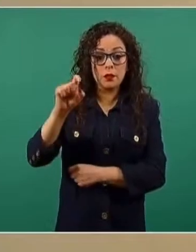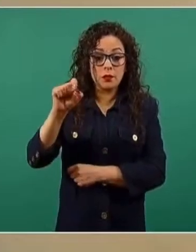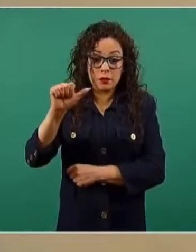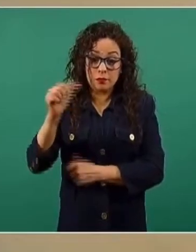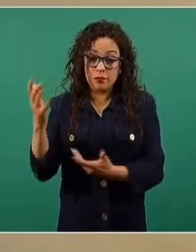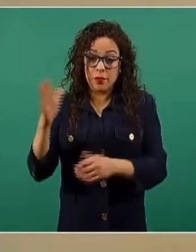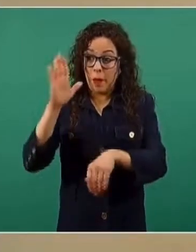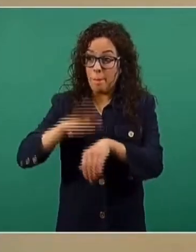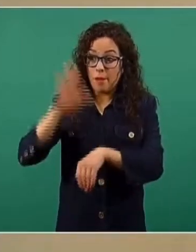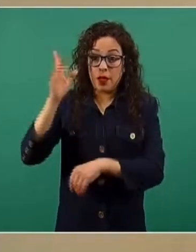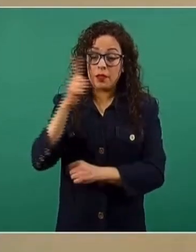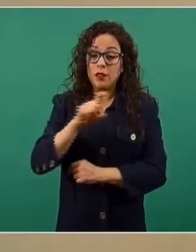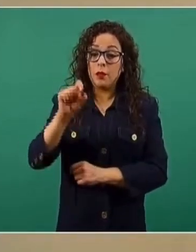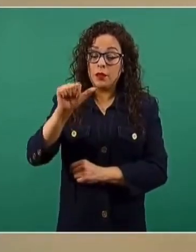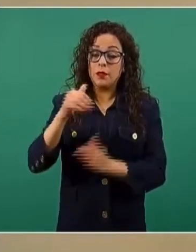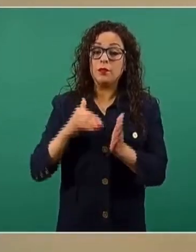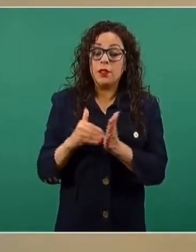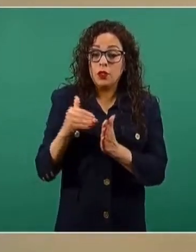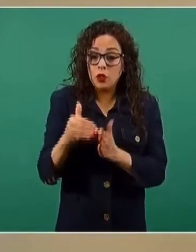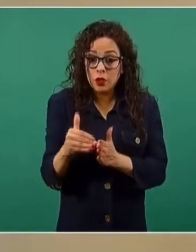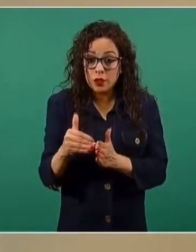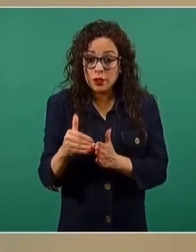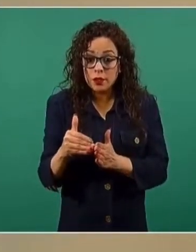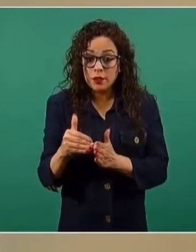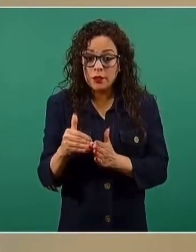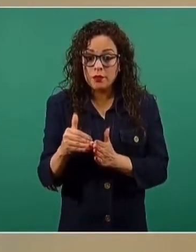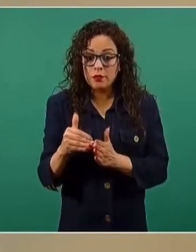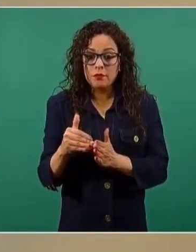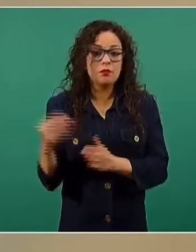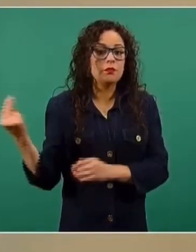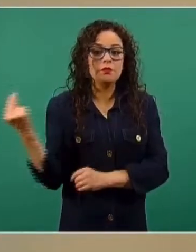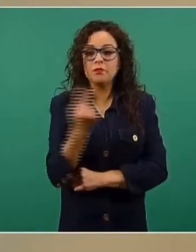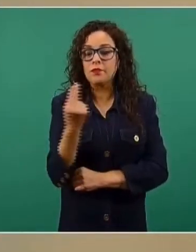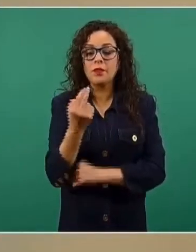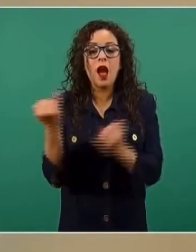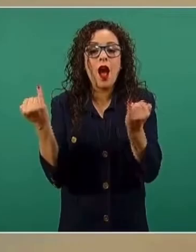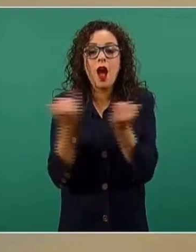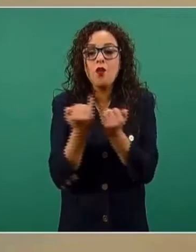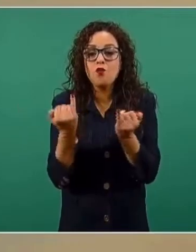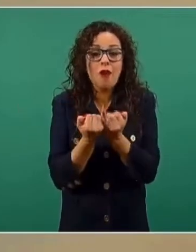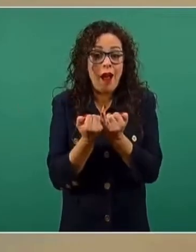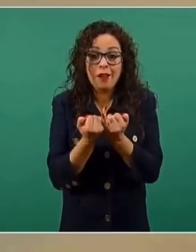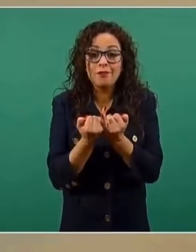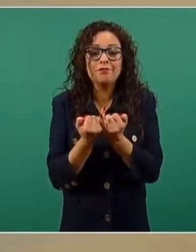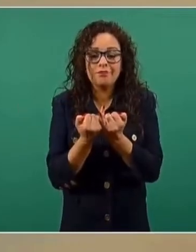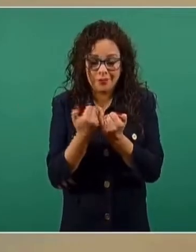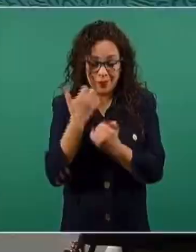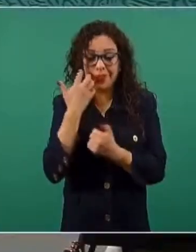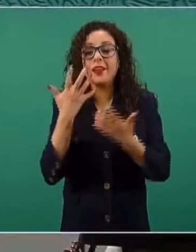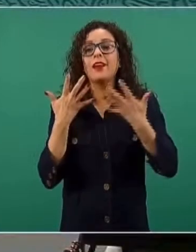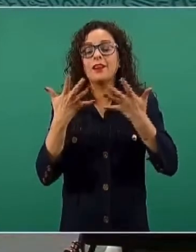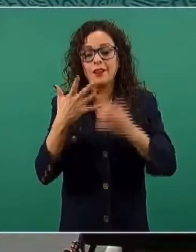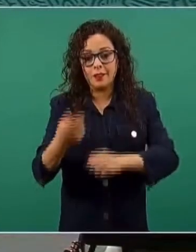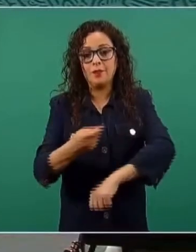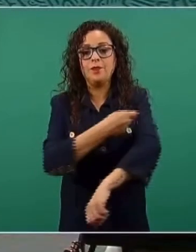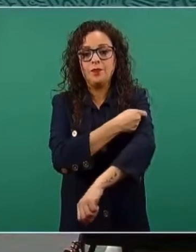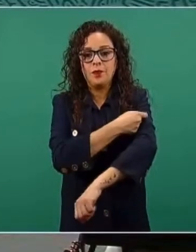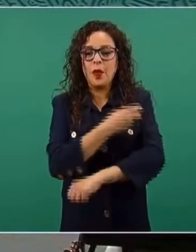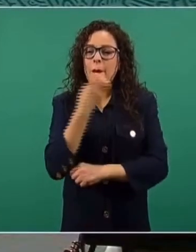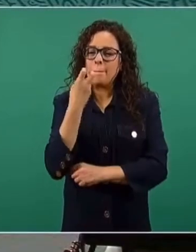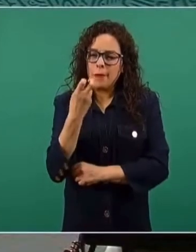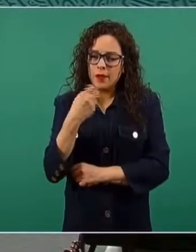126 millones, que también tienen esa necesidad. De modo que seguimos recomendando a todas las personas,